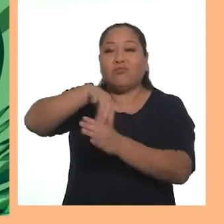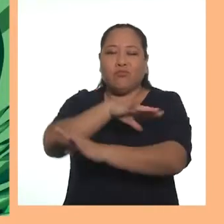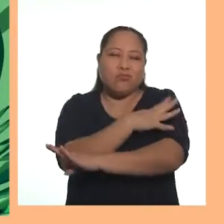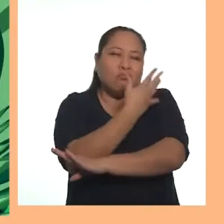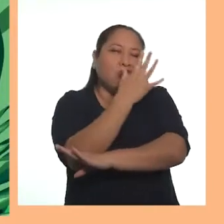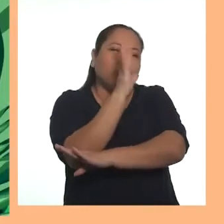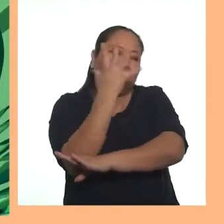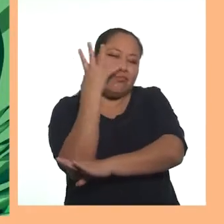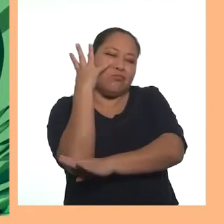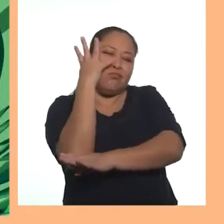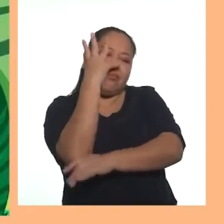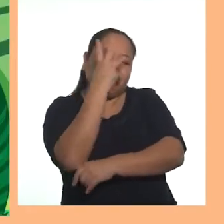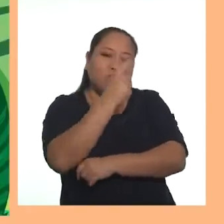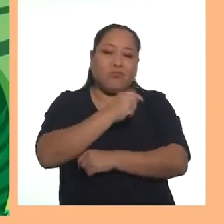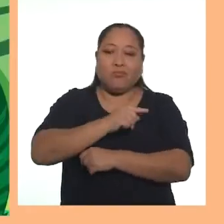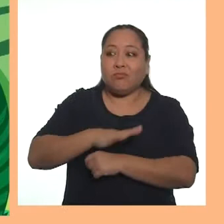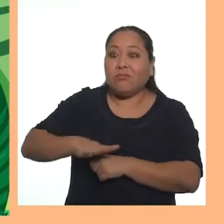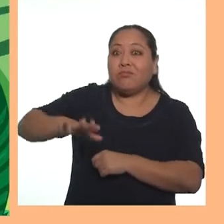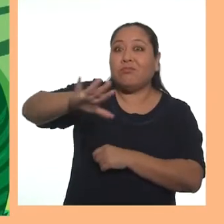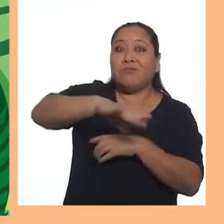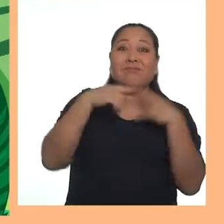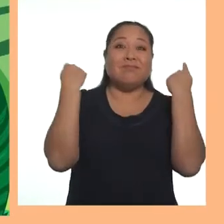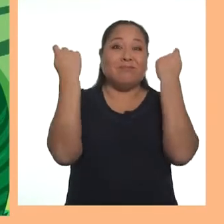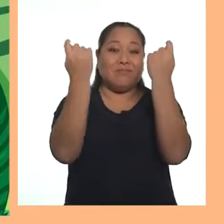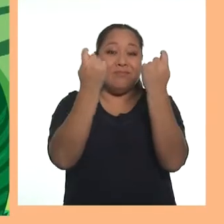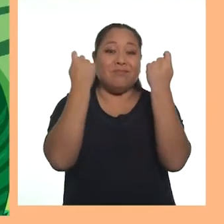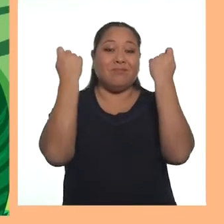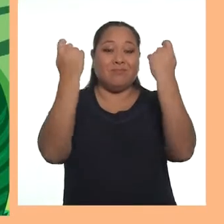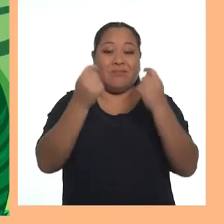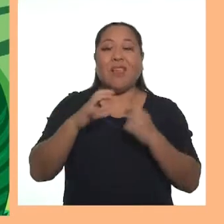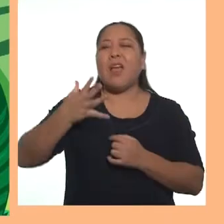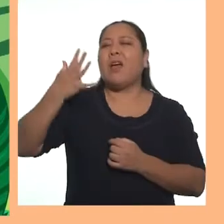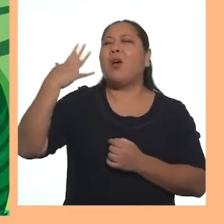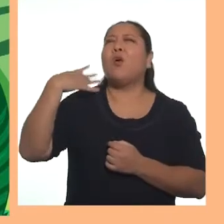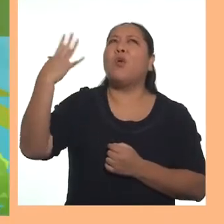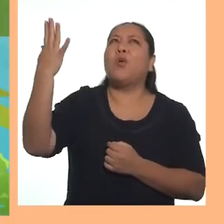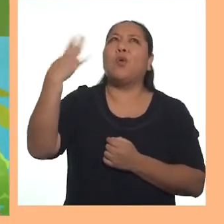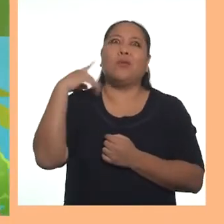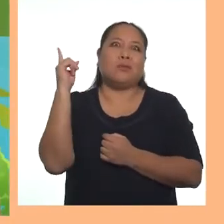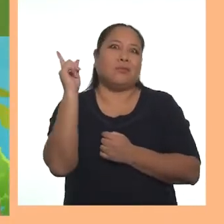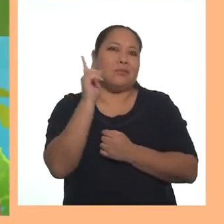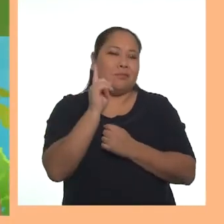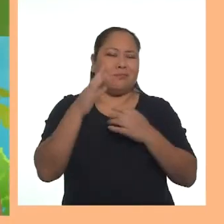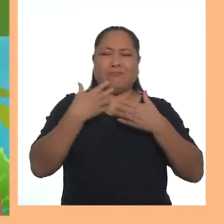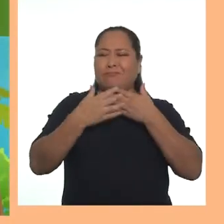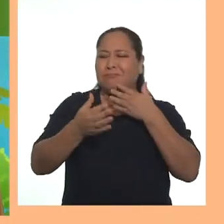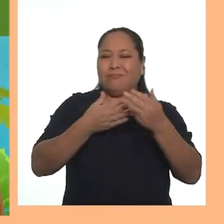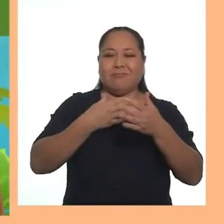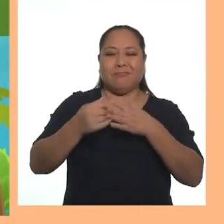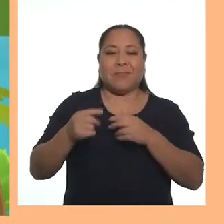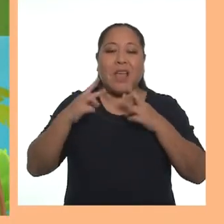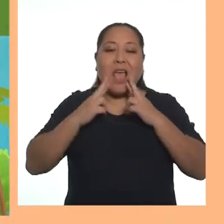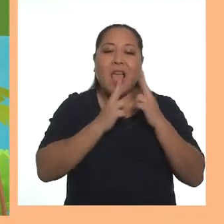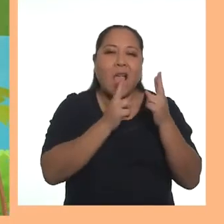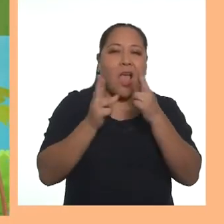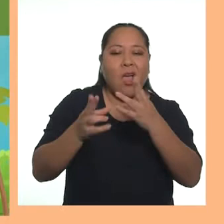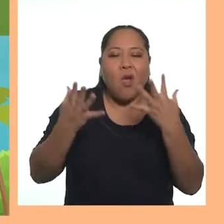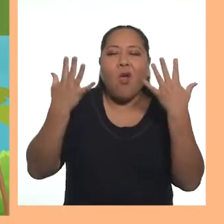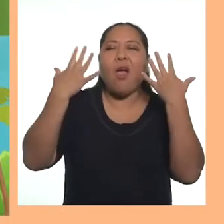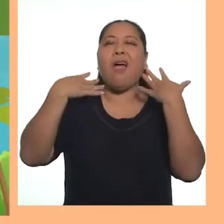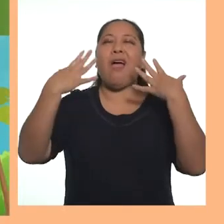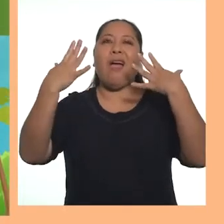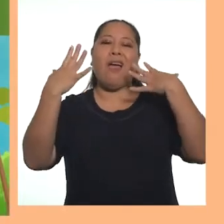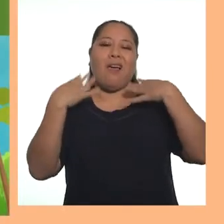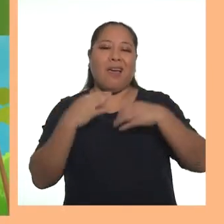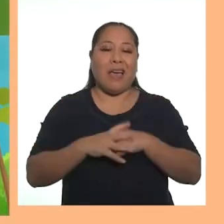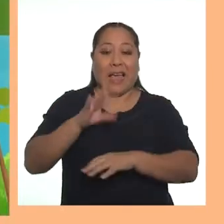Estoy bailando en la selva hermosa, todo el mundo va a festejar. El calor no me sofoca, en